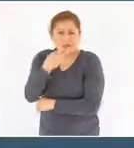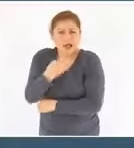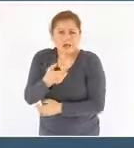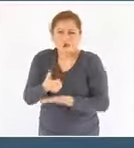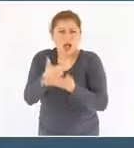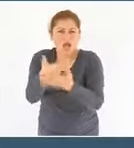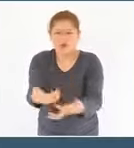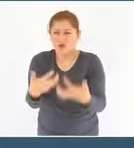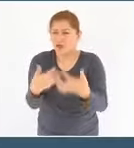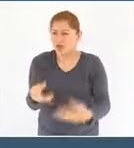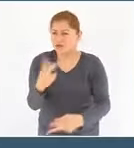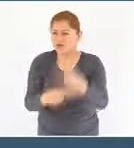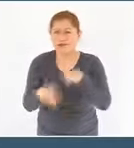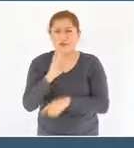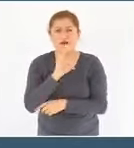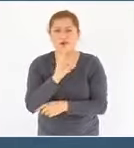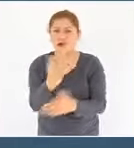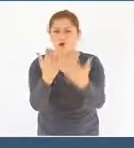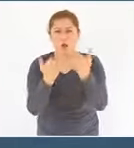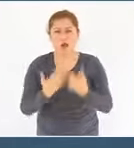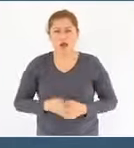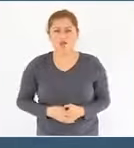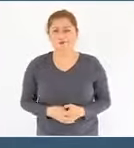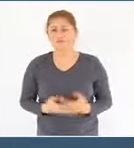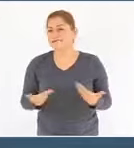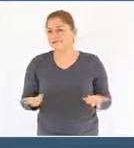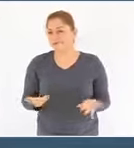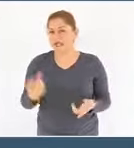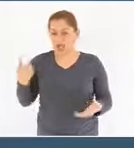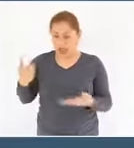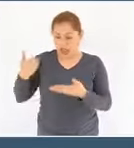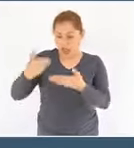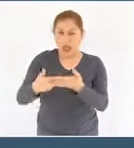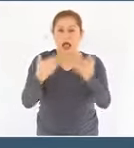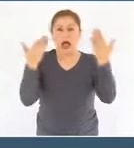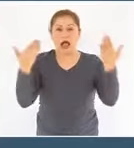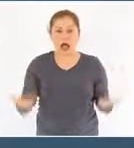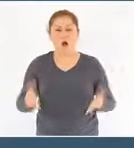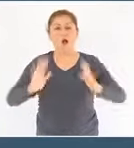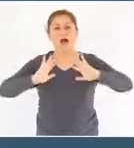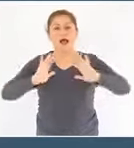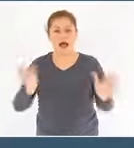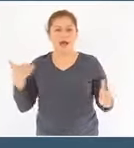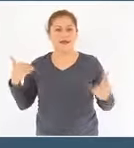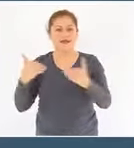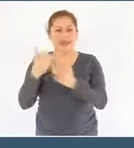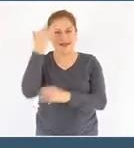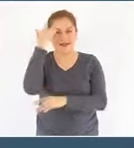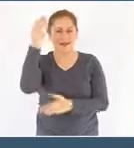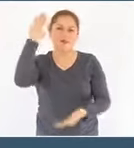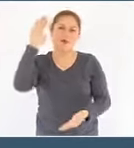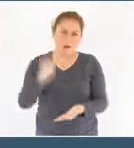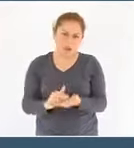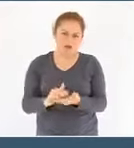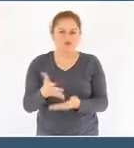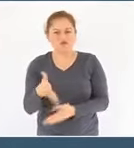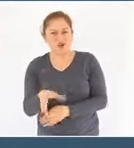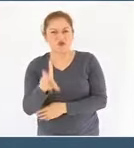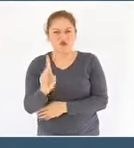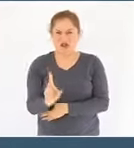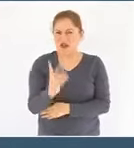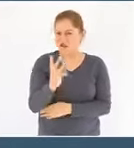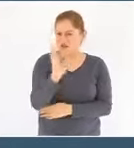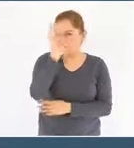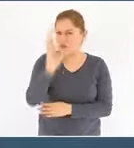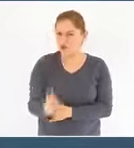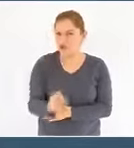producción. Si bien a la fecha esos tiempos se han reducido hasta el 33%